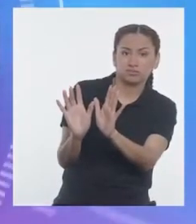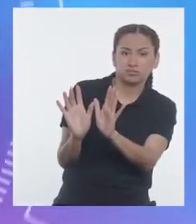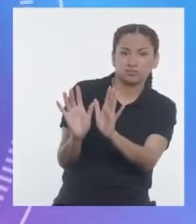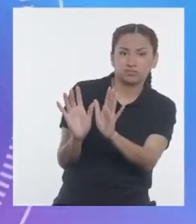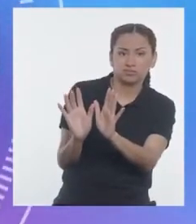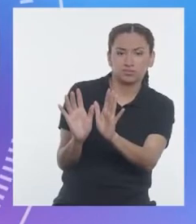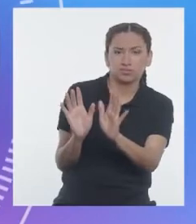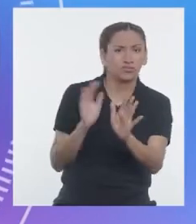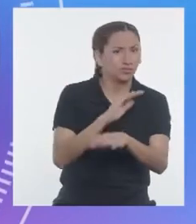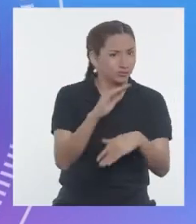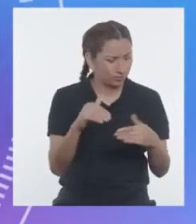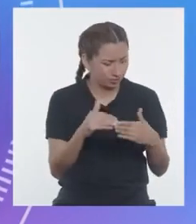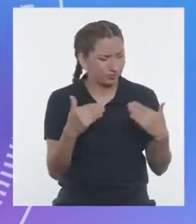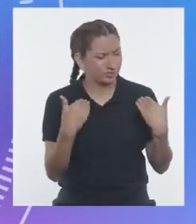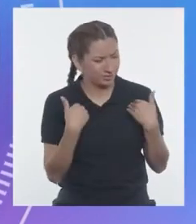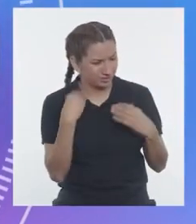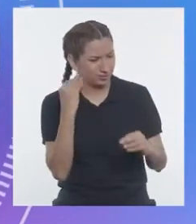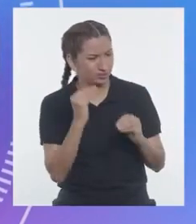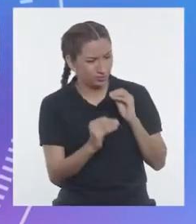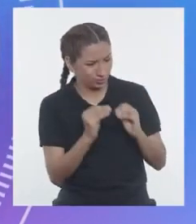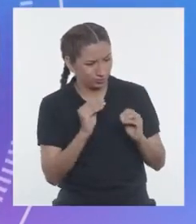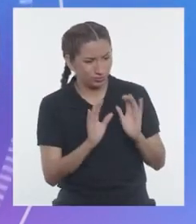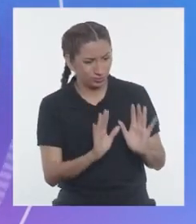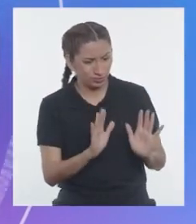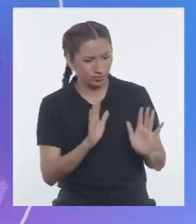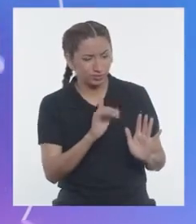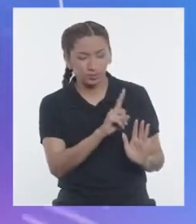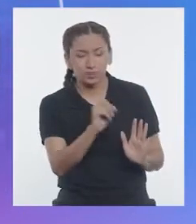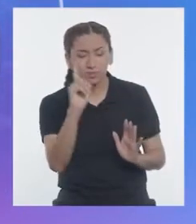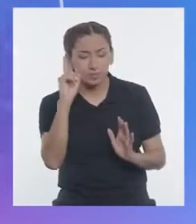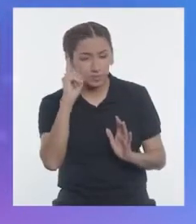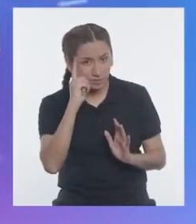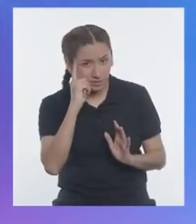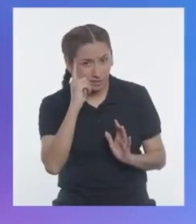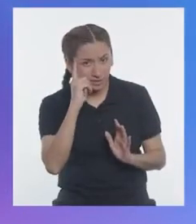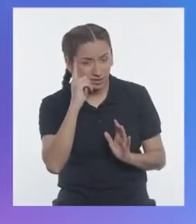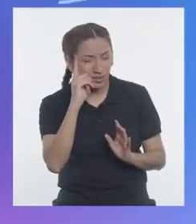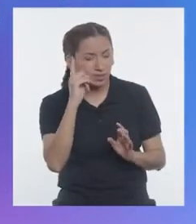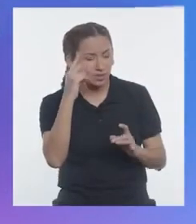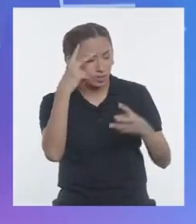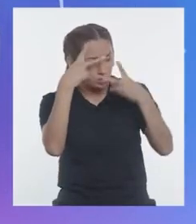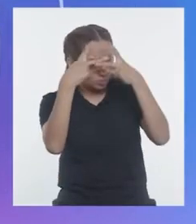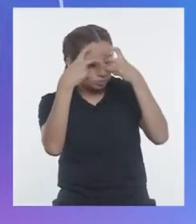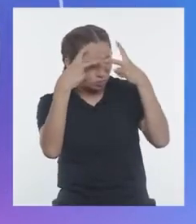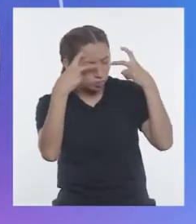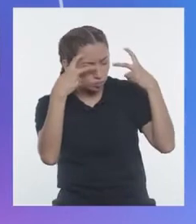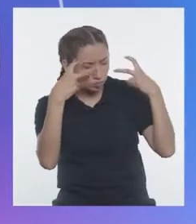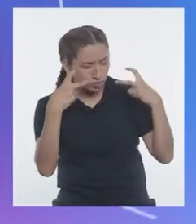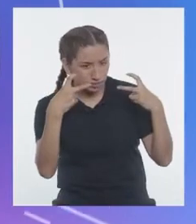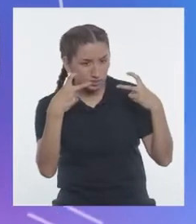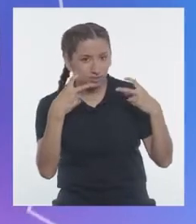Todo tiene solución. Piensa y encuéntralas.